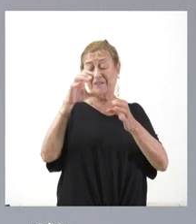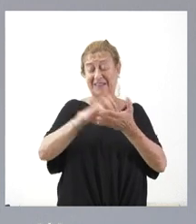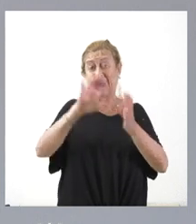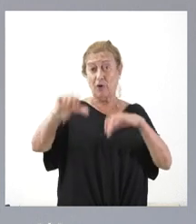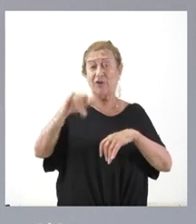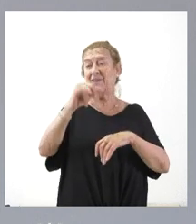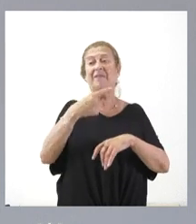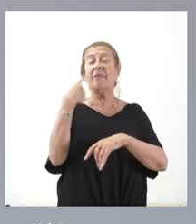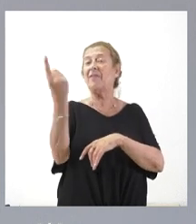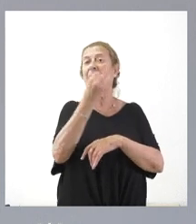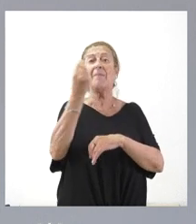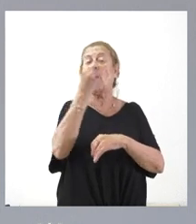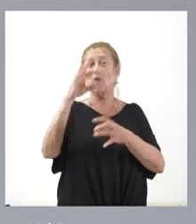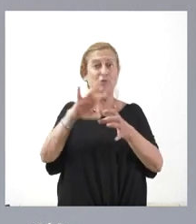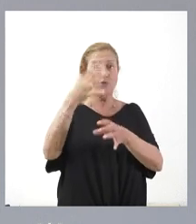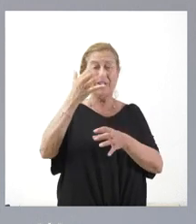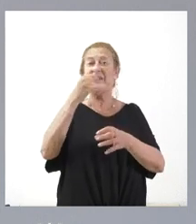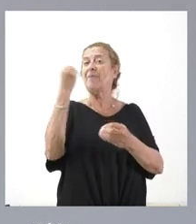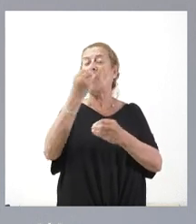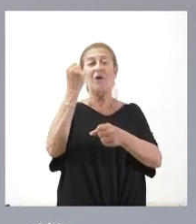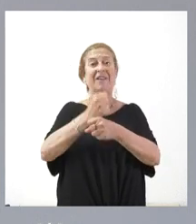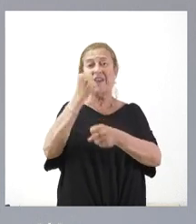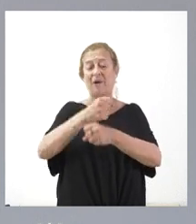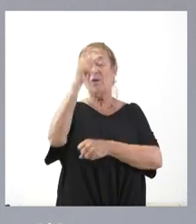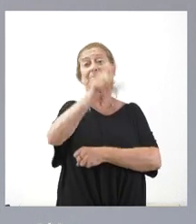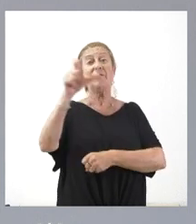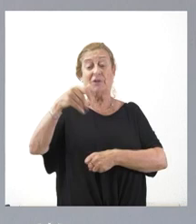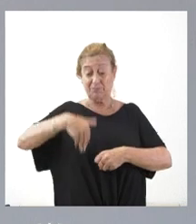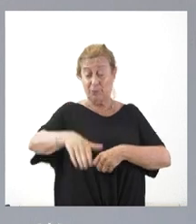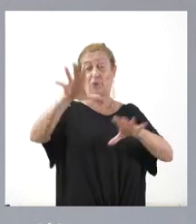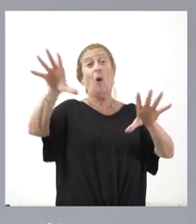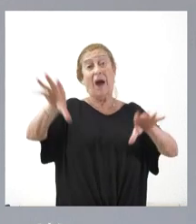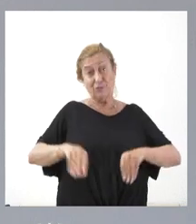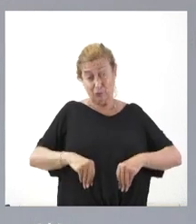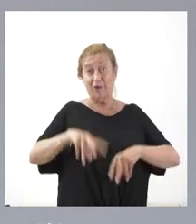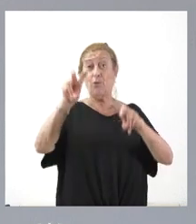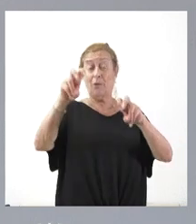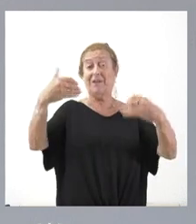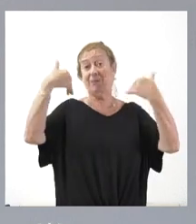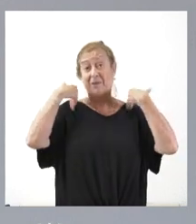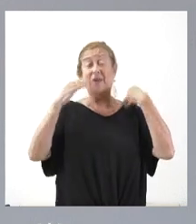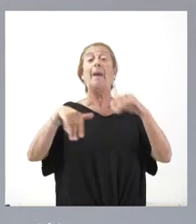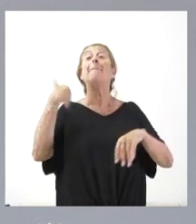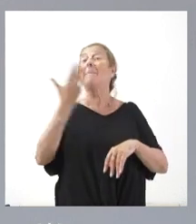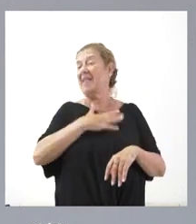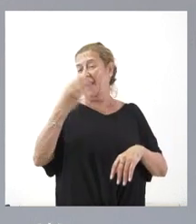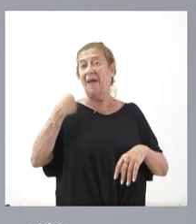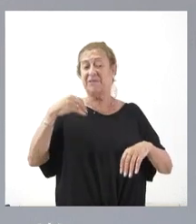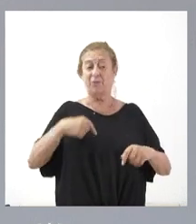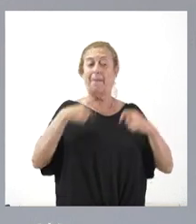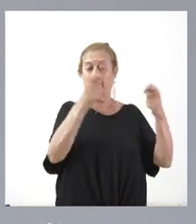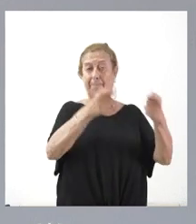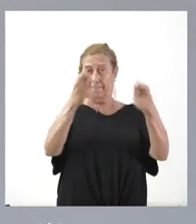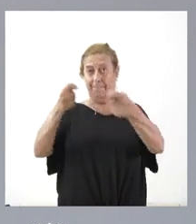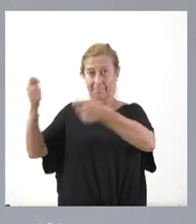deseando la mejor de las fortunas y el mejor de los trabajos a las personas que van a asumir esas nuevas responsabilidades. Tomarán mañana mismo posesión